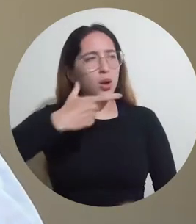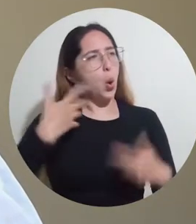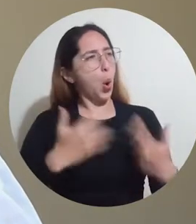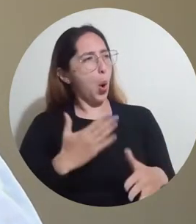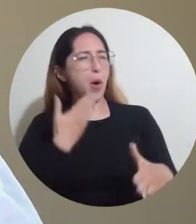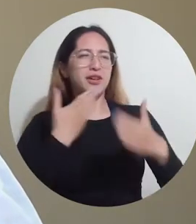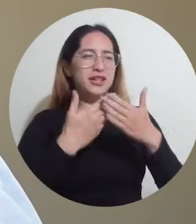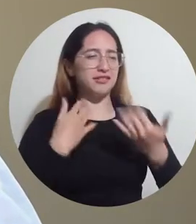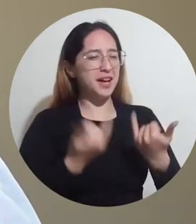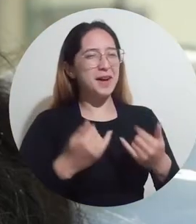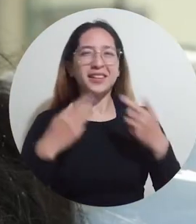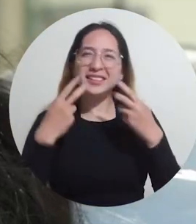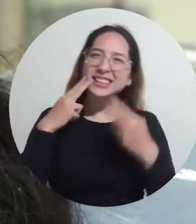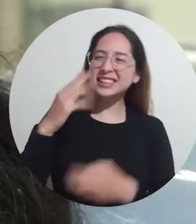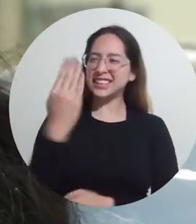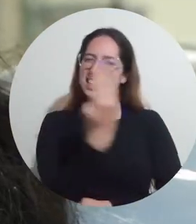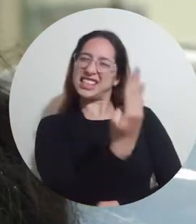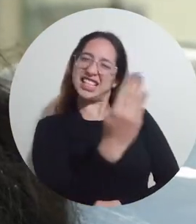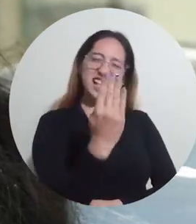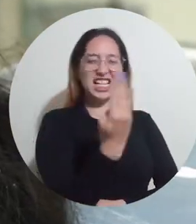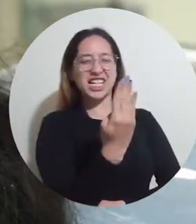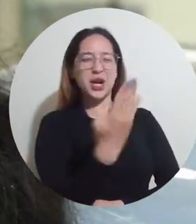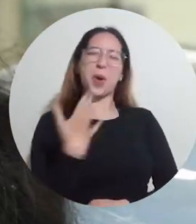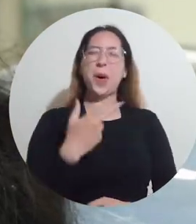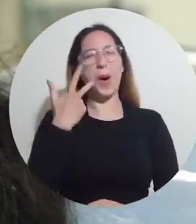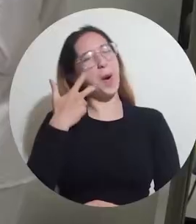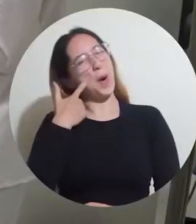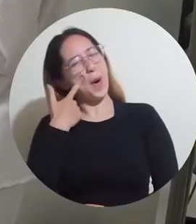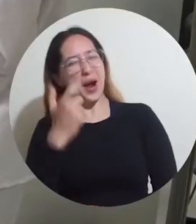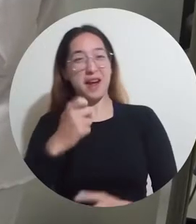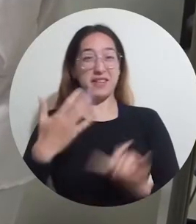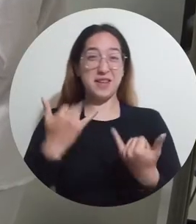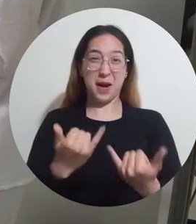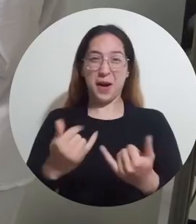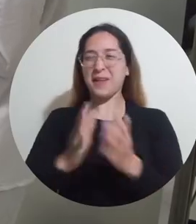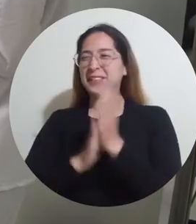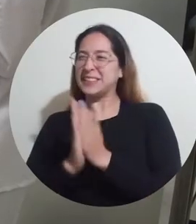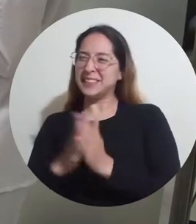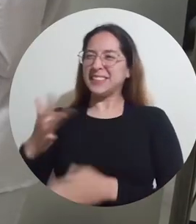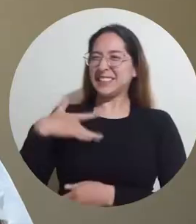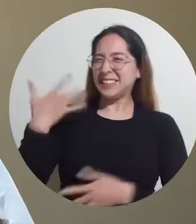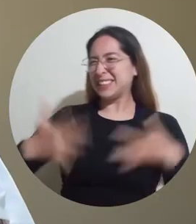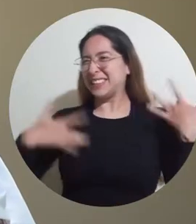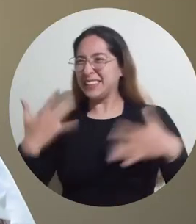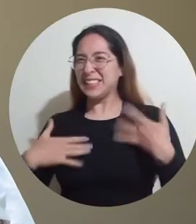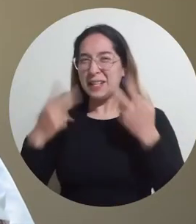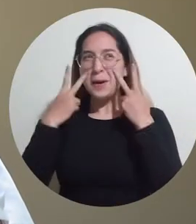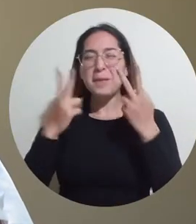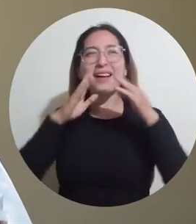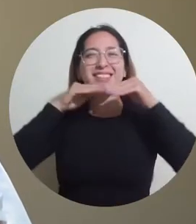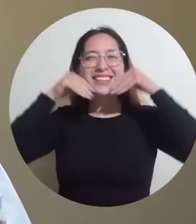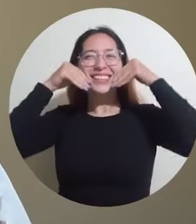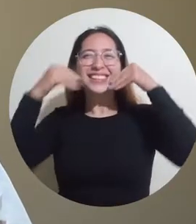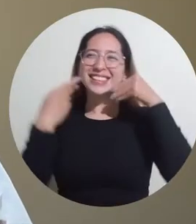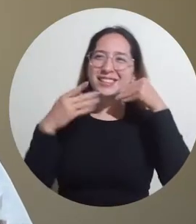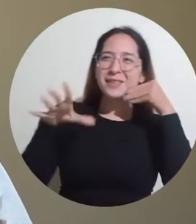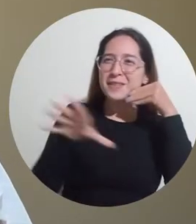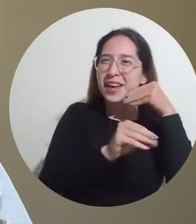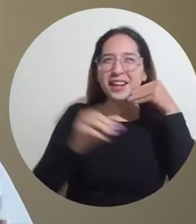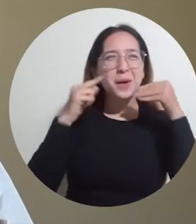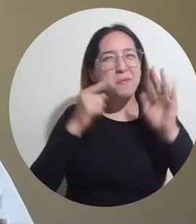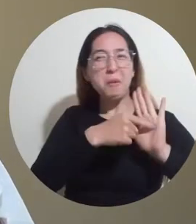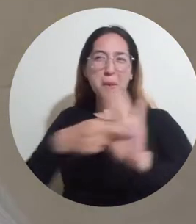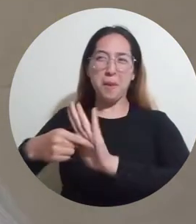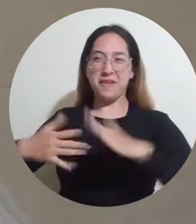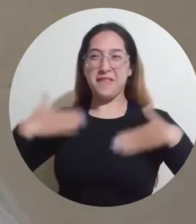ponerme las prótesis. Pero ahora me siento alegre, me puedo comer bien, la sonrisa es muy feliz para